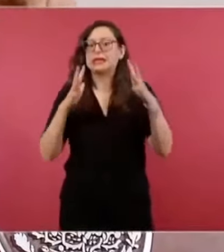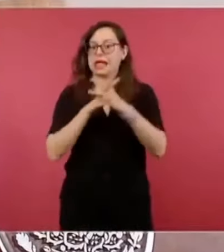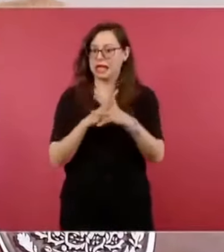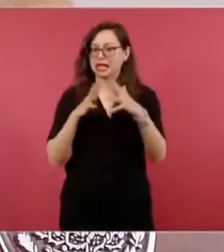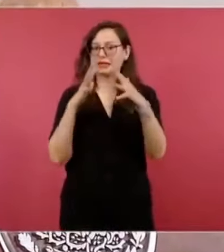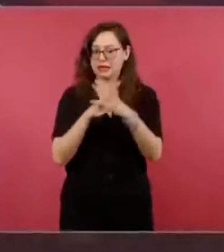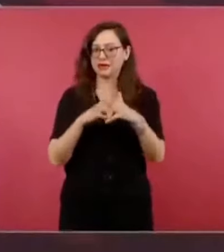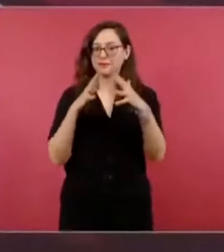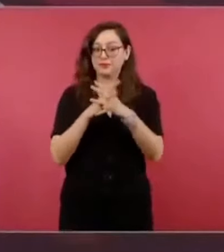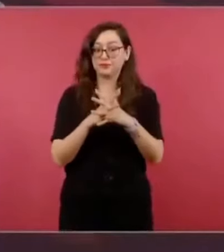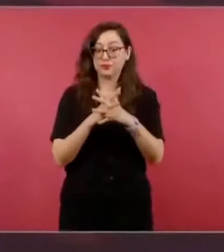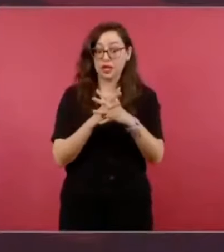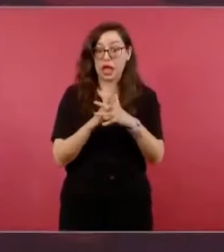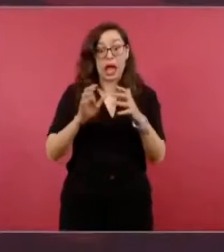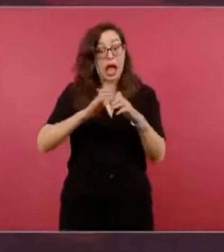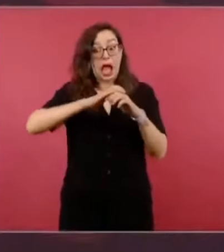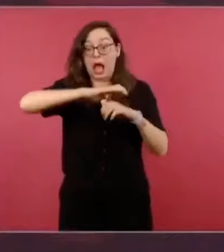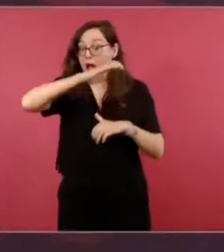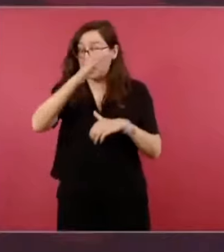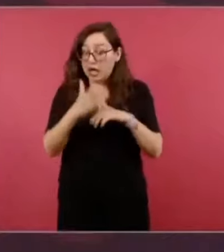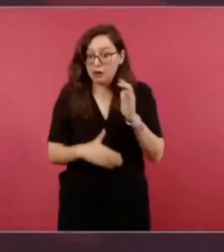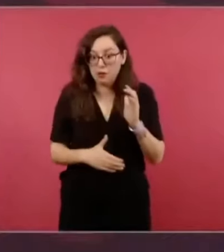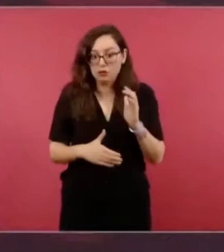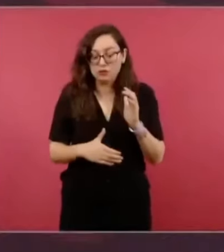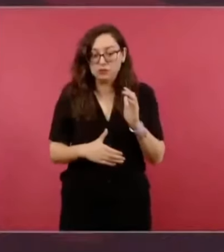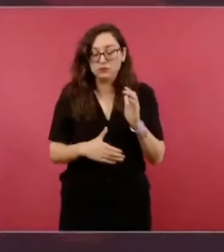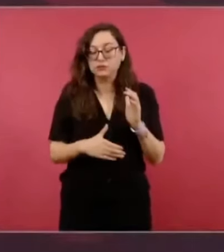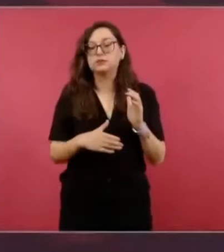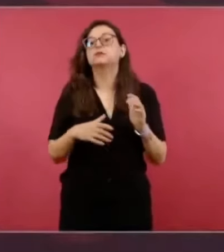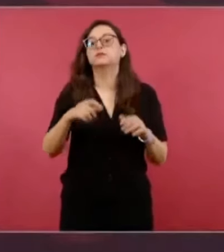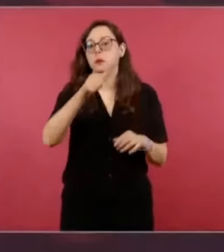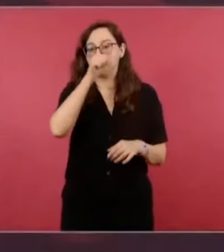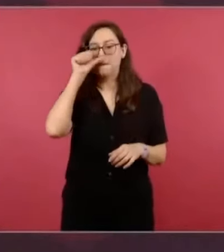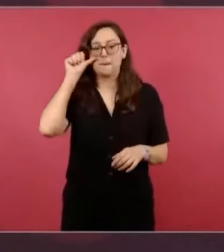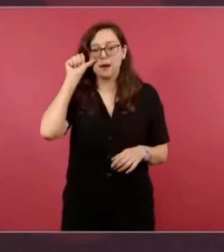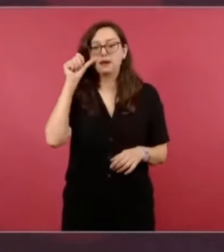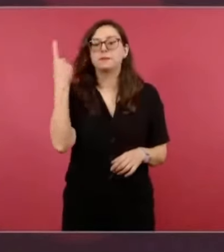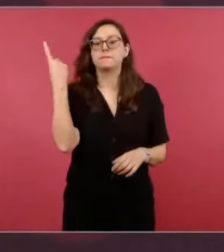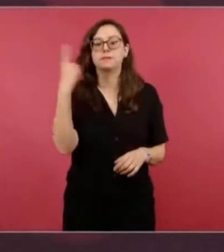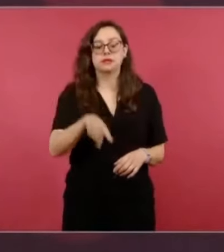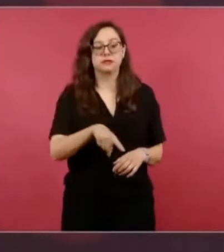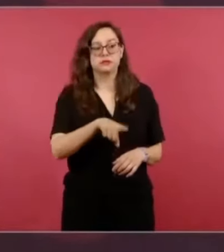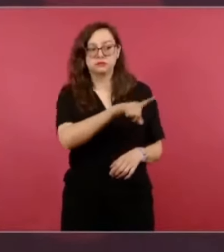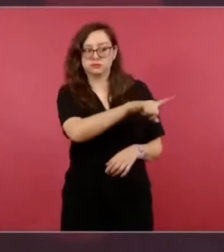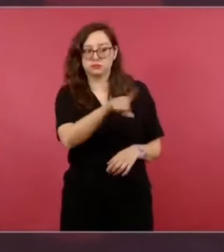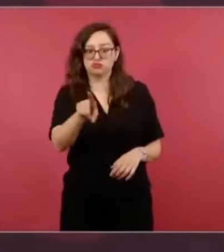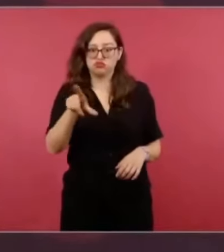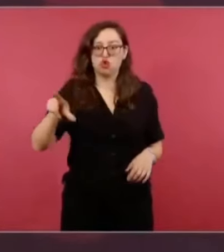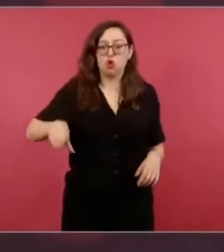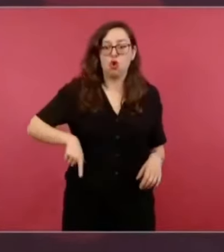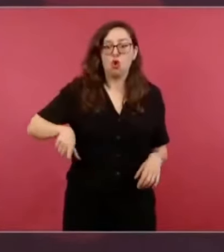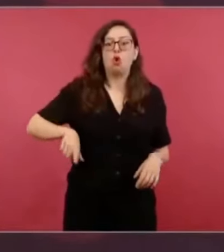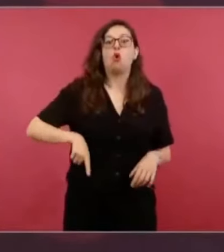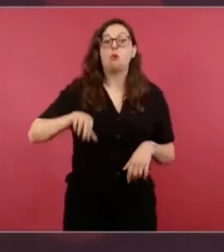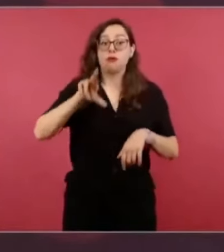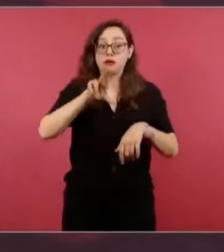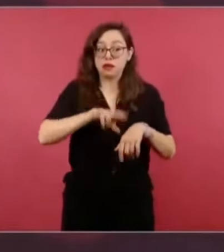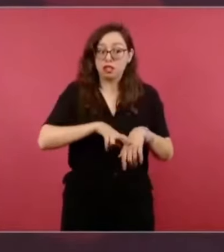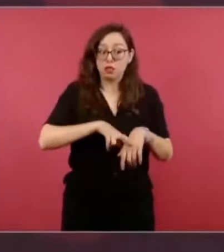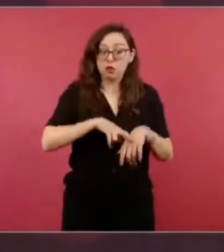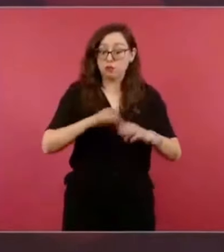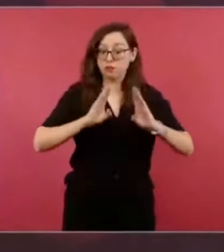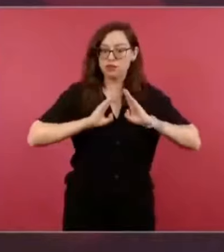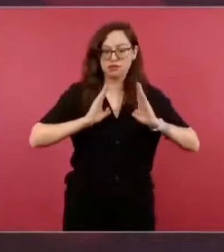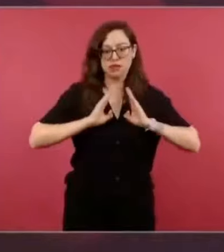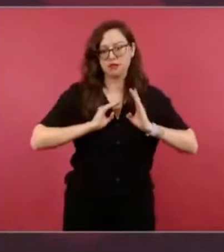gobernadores civiles. Era civilista, soy juarista y